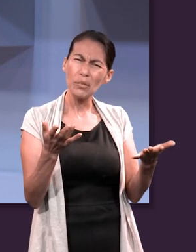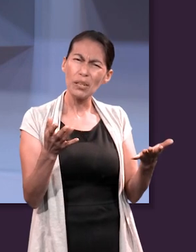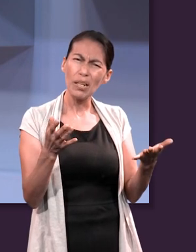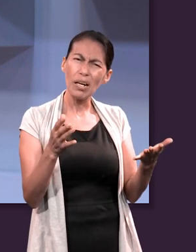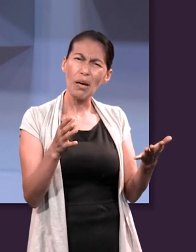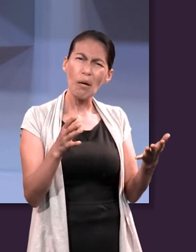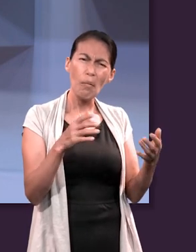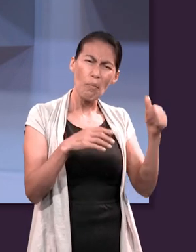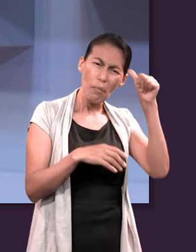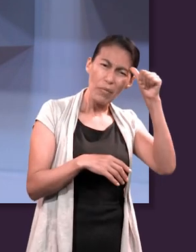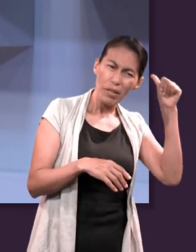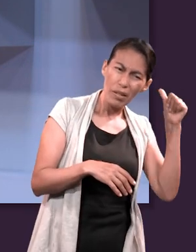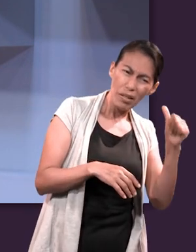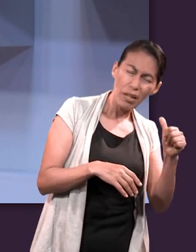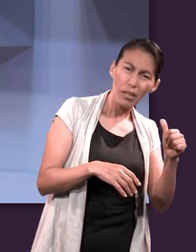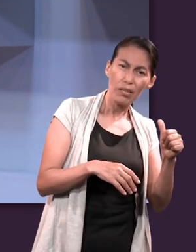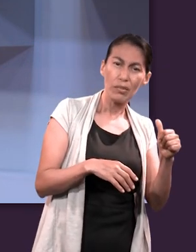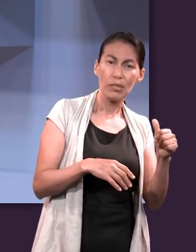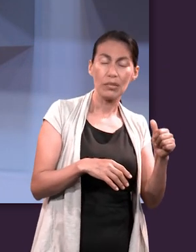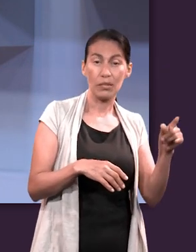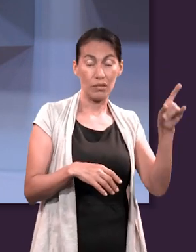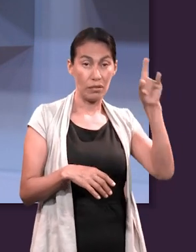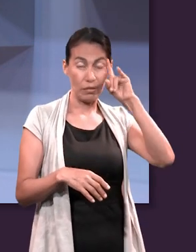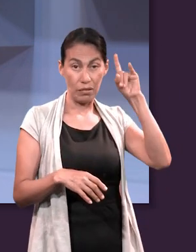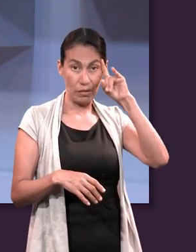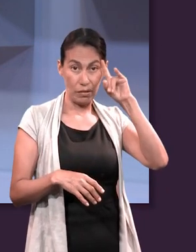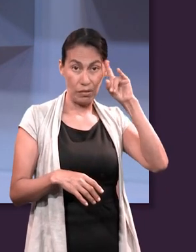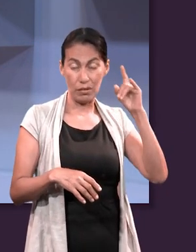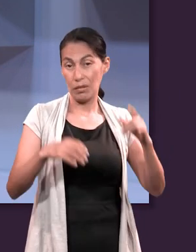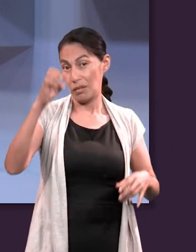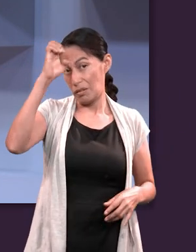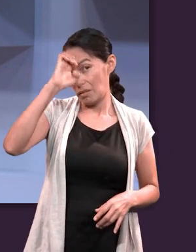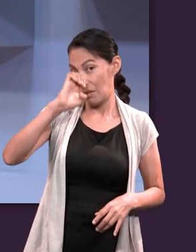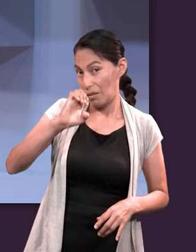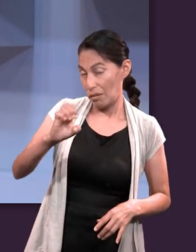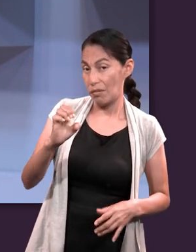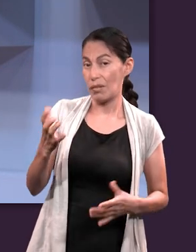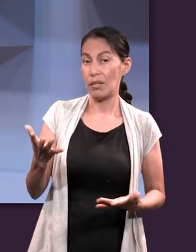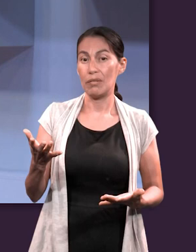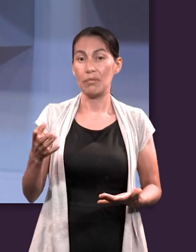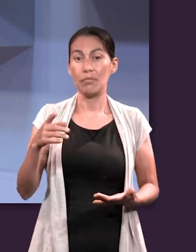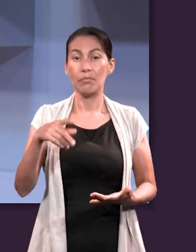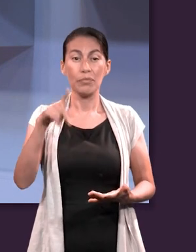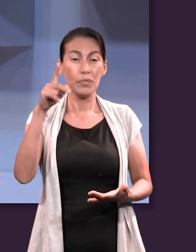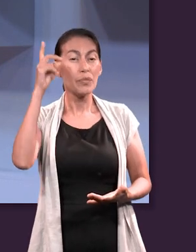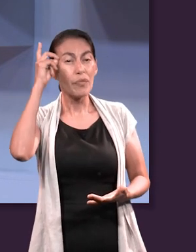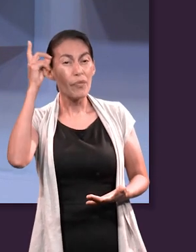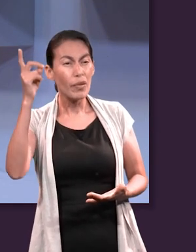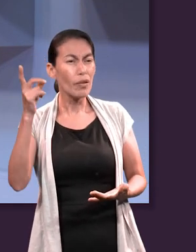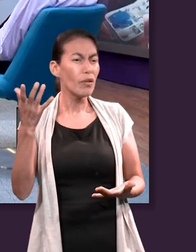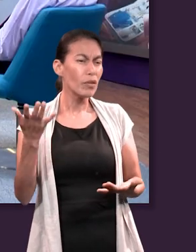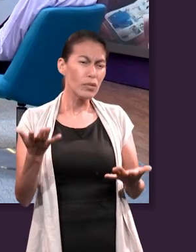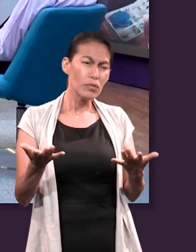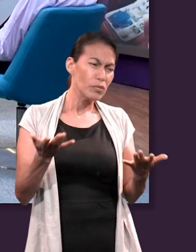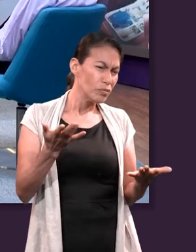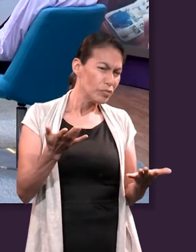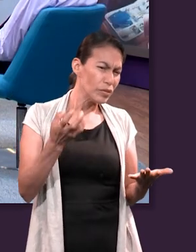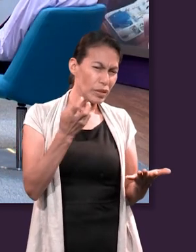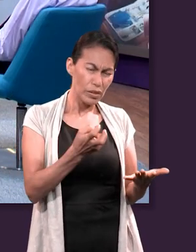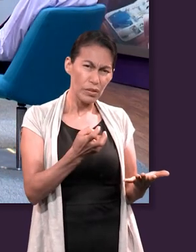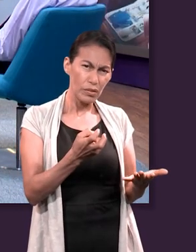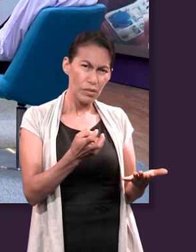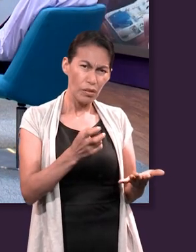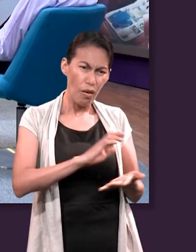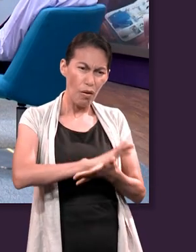creación fue la caída en el pecado tanto de Satanás como de Adán y Eva, pero